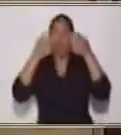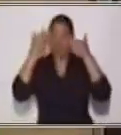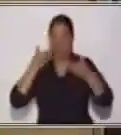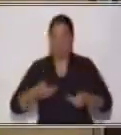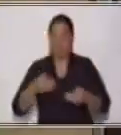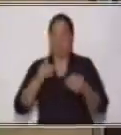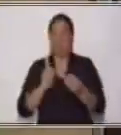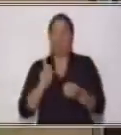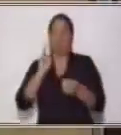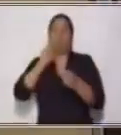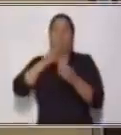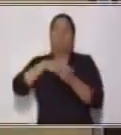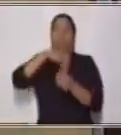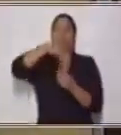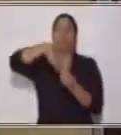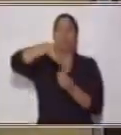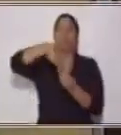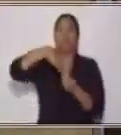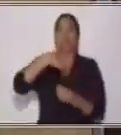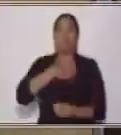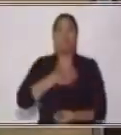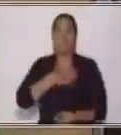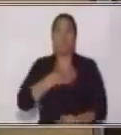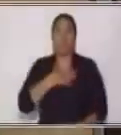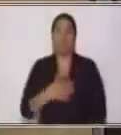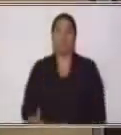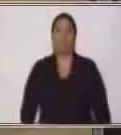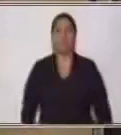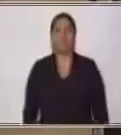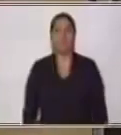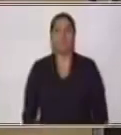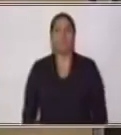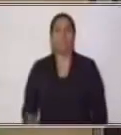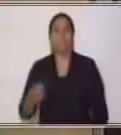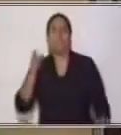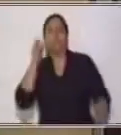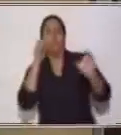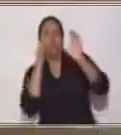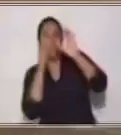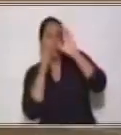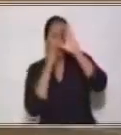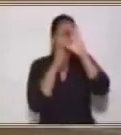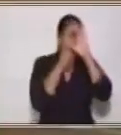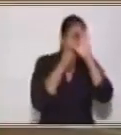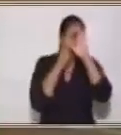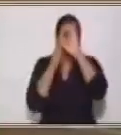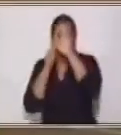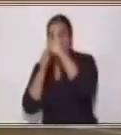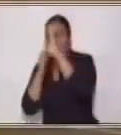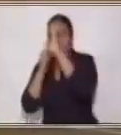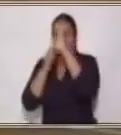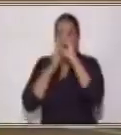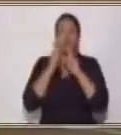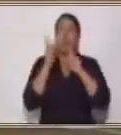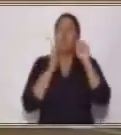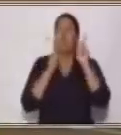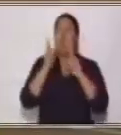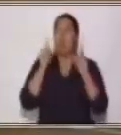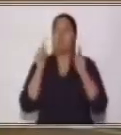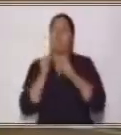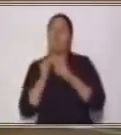familia. Muy bien. Vamos a ver. Detective, detective. ¿Qué palabra buscarás?